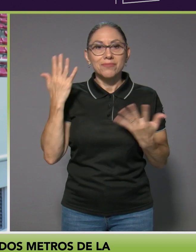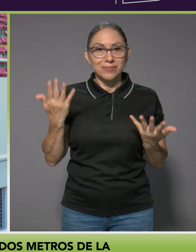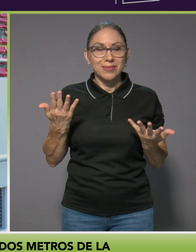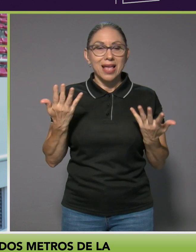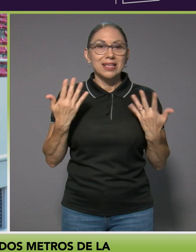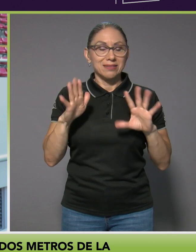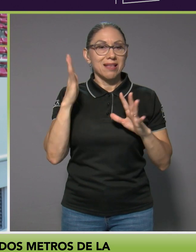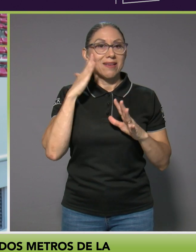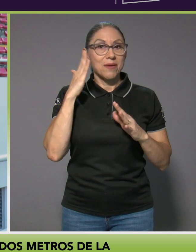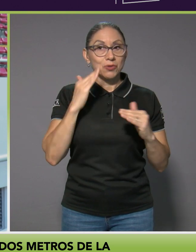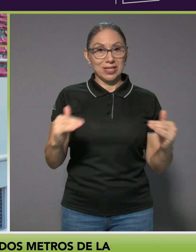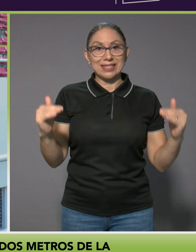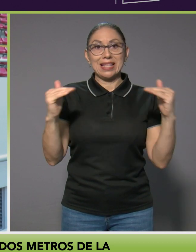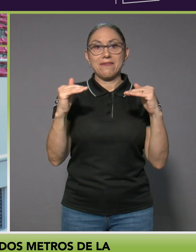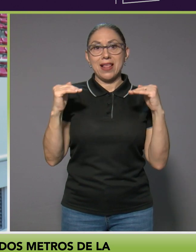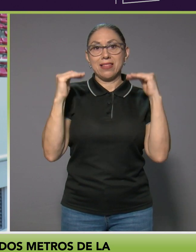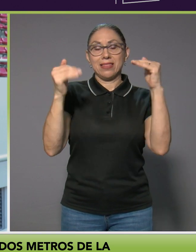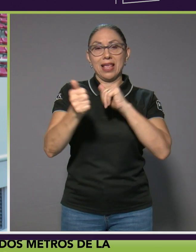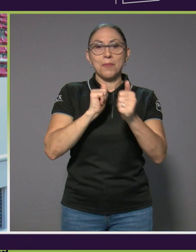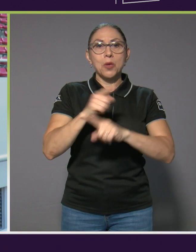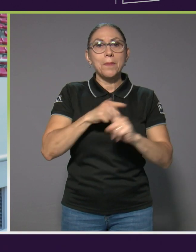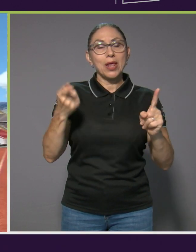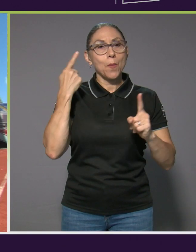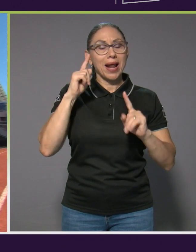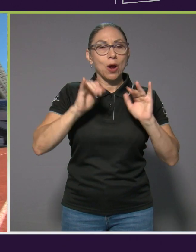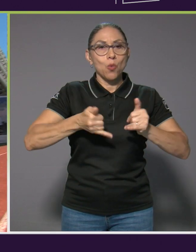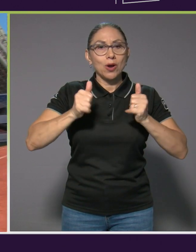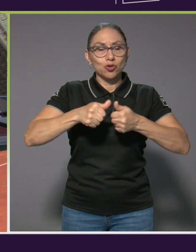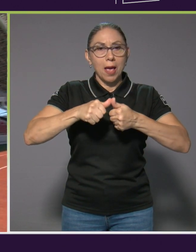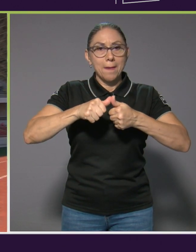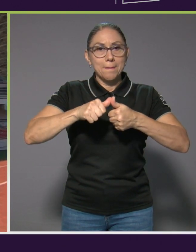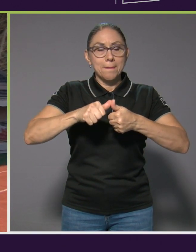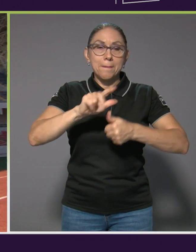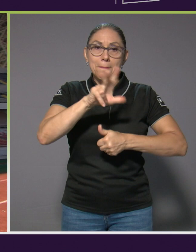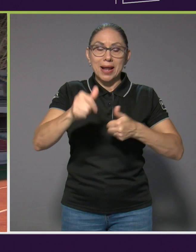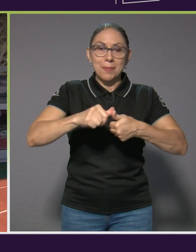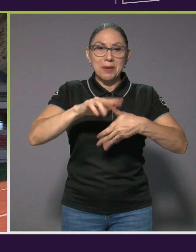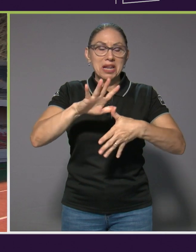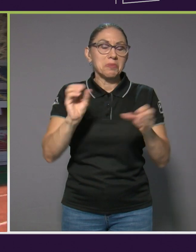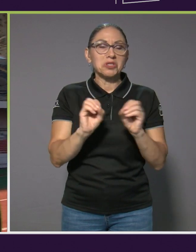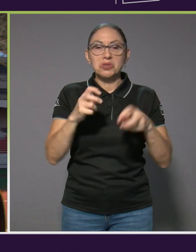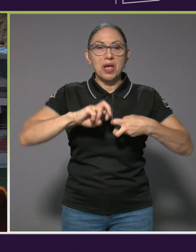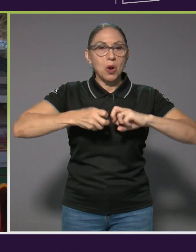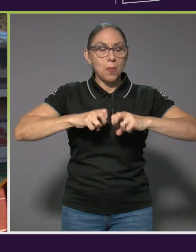ese nivel de campeonato, pero para Juegos Panamericanos no debería haber mayor complicación.